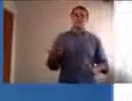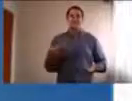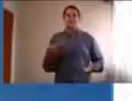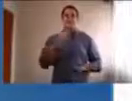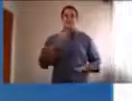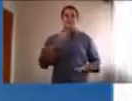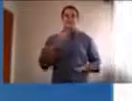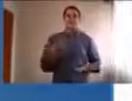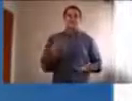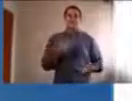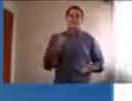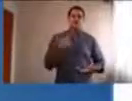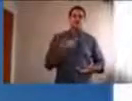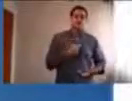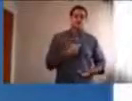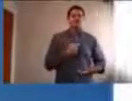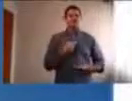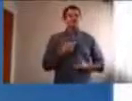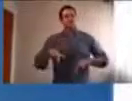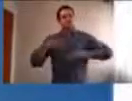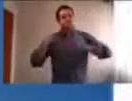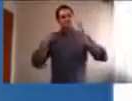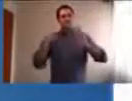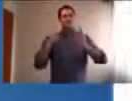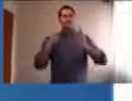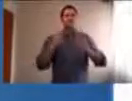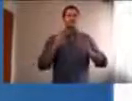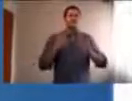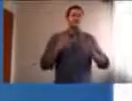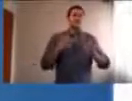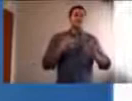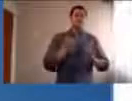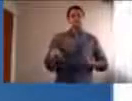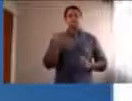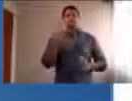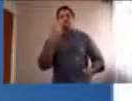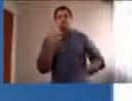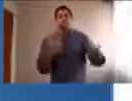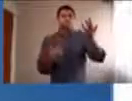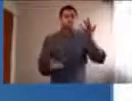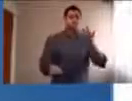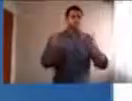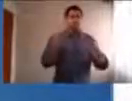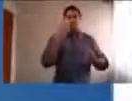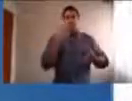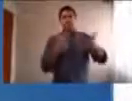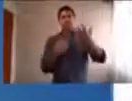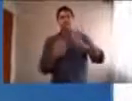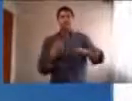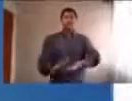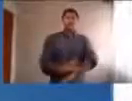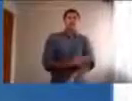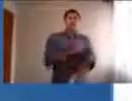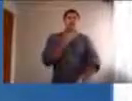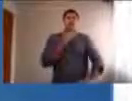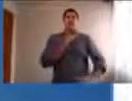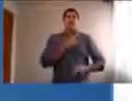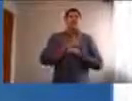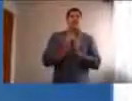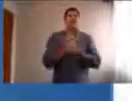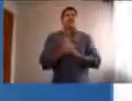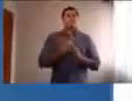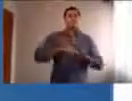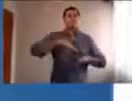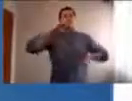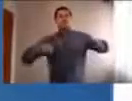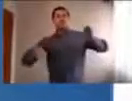de poder permitirnos lo que aparezca, sabiendo que, bueno, que por suerte las emociones son dinámicas y aunque en este momento esté enojada y esté